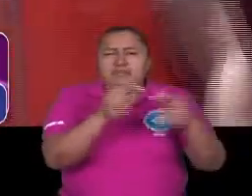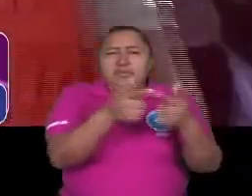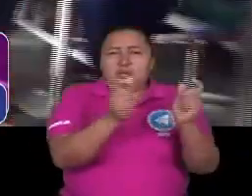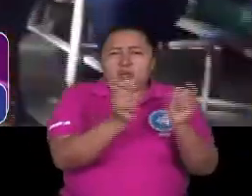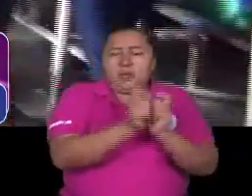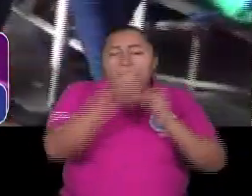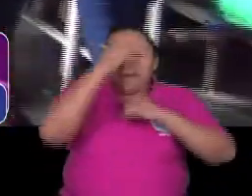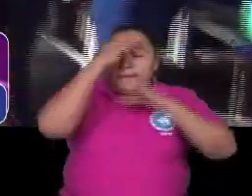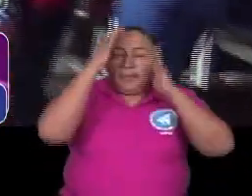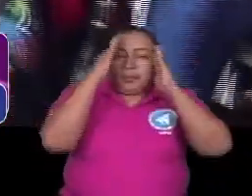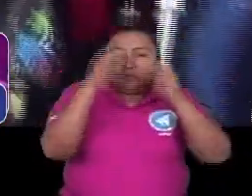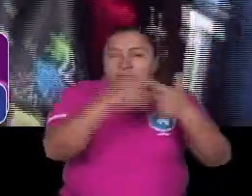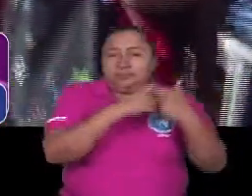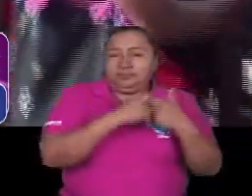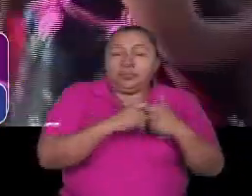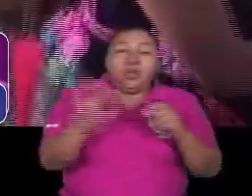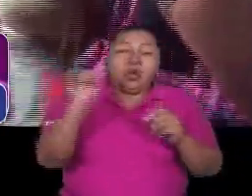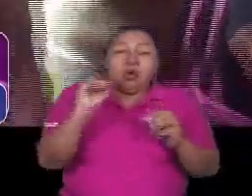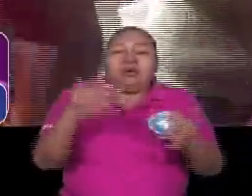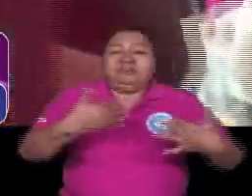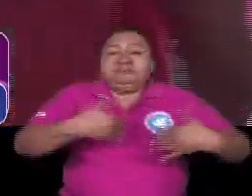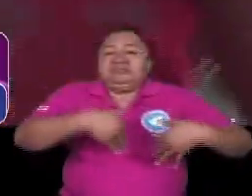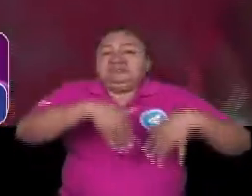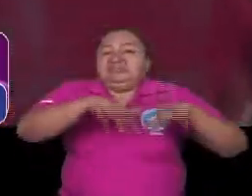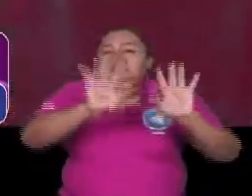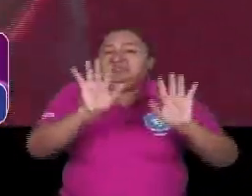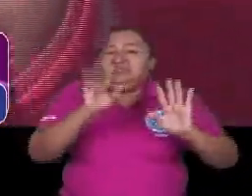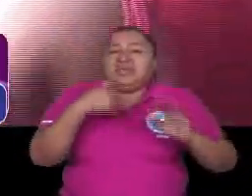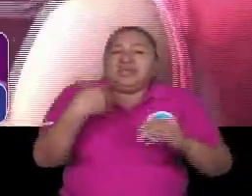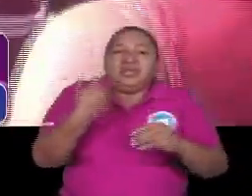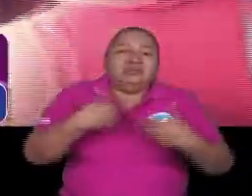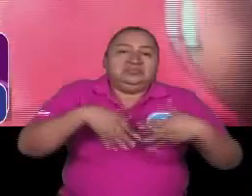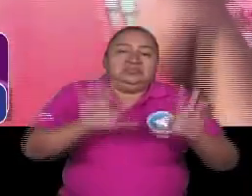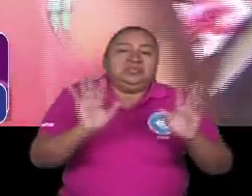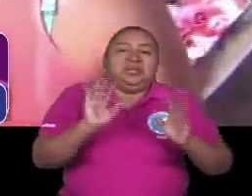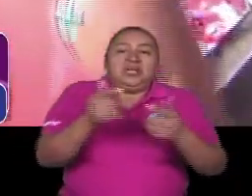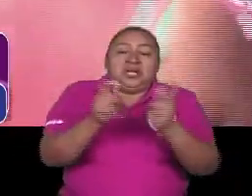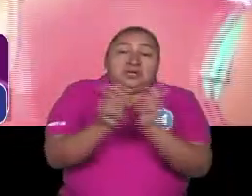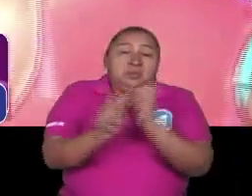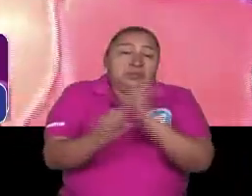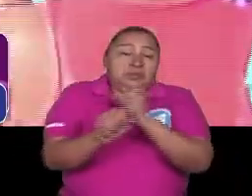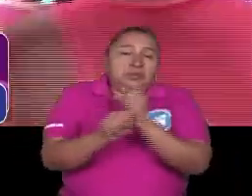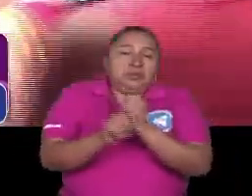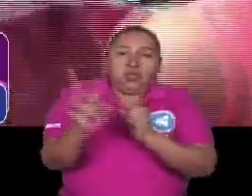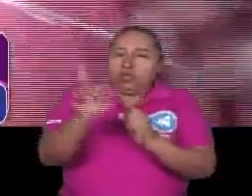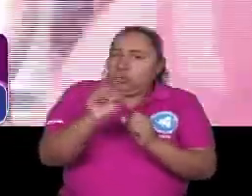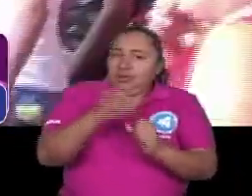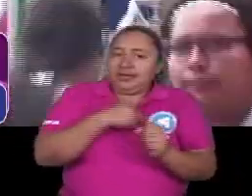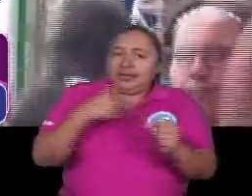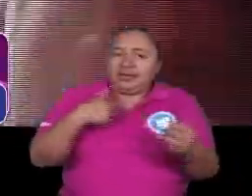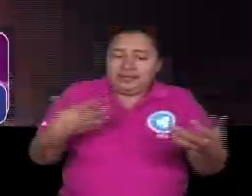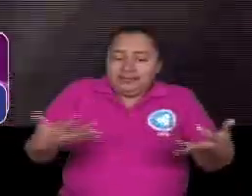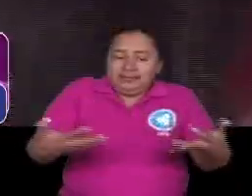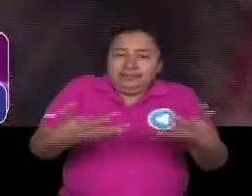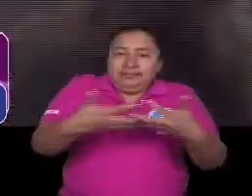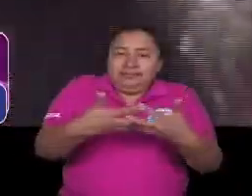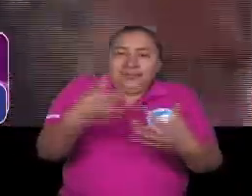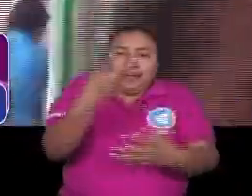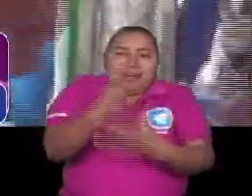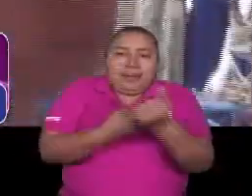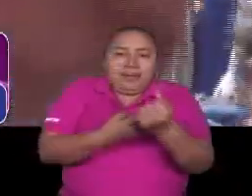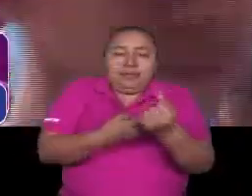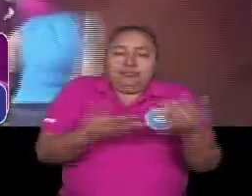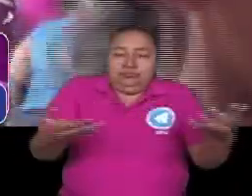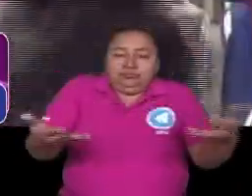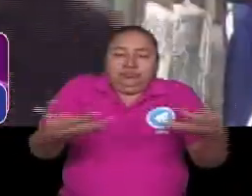ni tampoco es cierto que ha dejado a la vereda y a la de hoy, a la buena voluntad, a la clase trabajadora, sino que permite la coexistencia de ambas clases